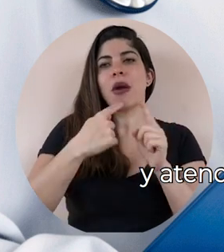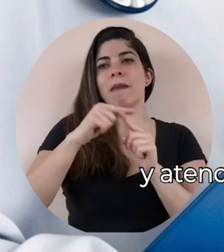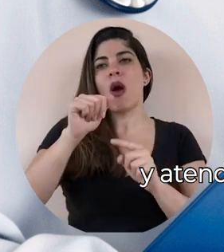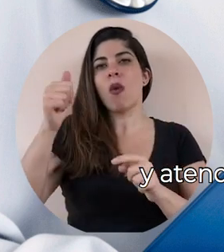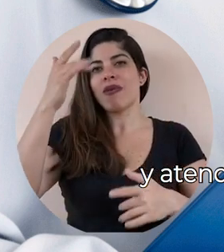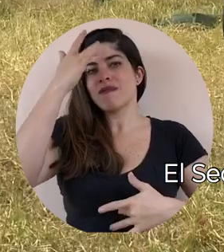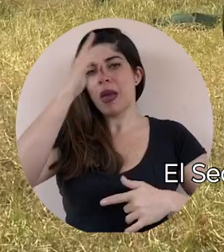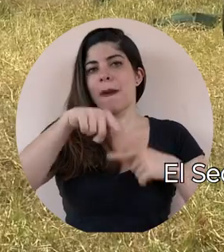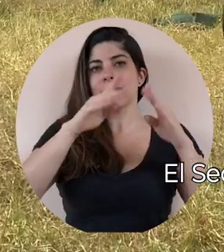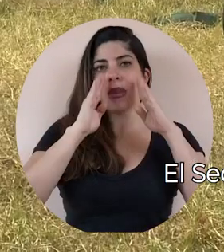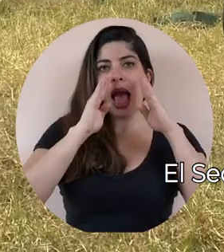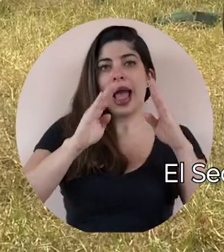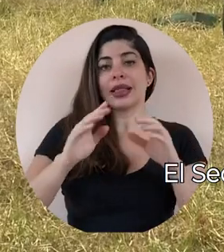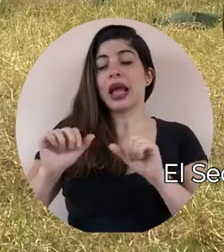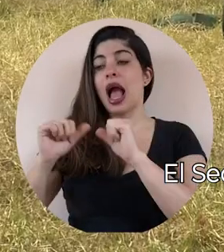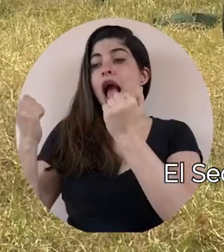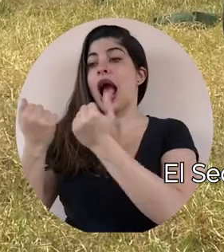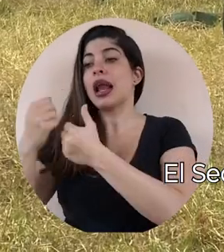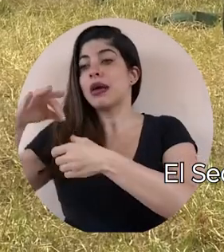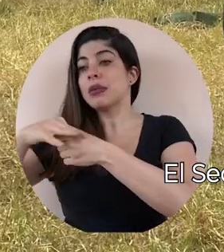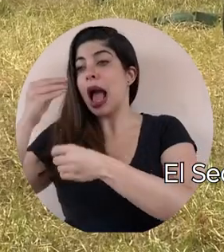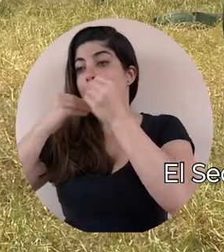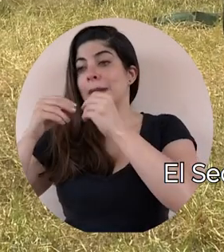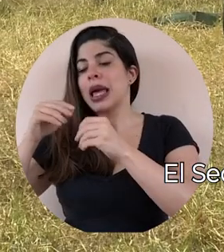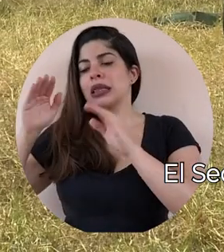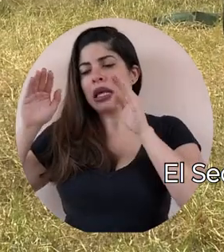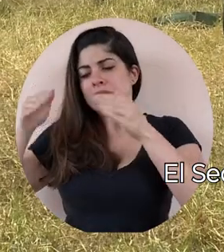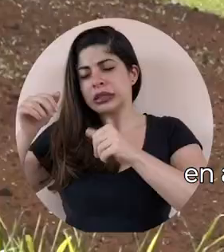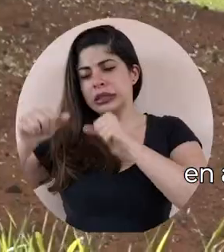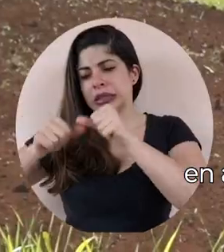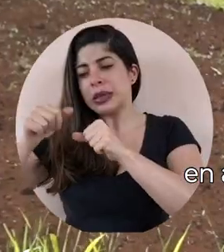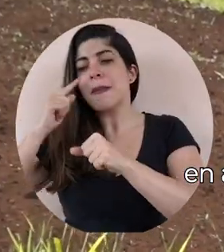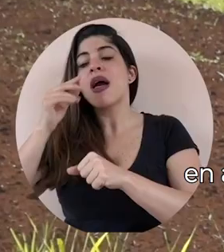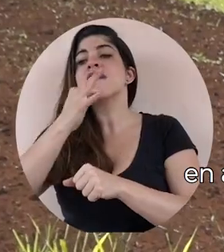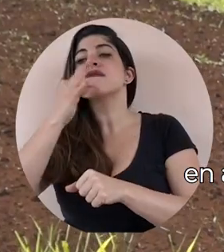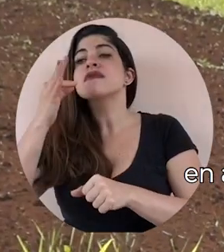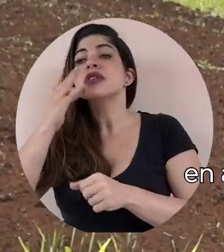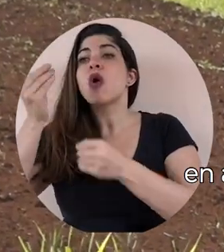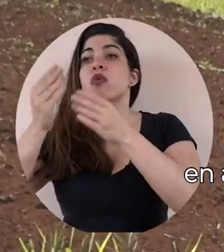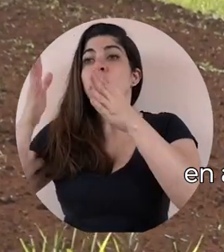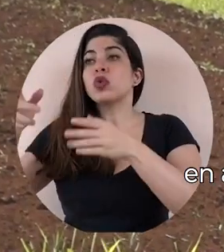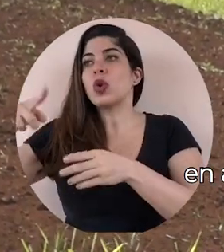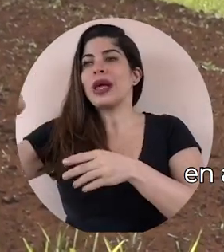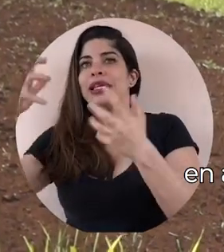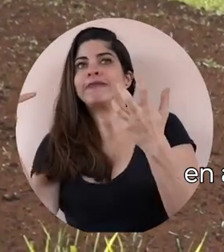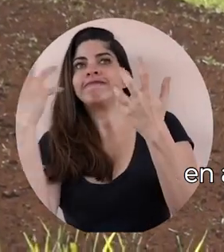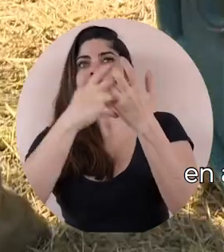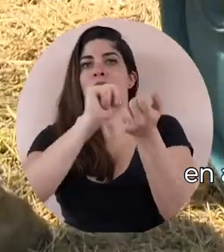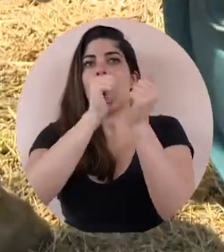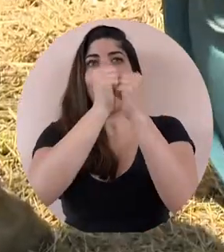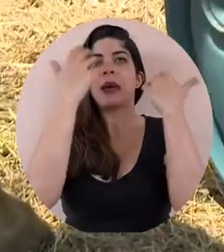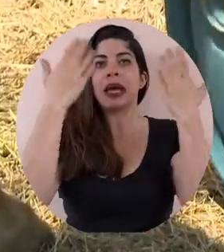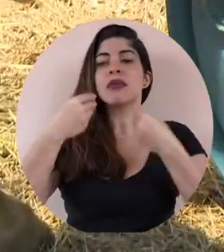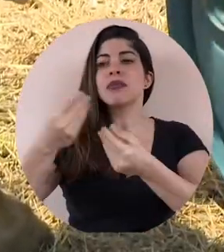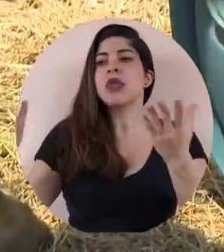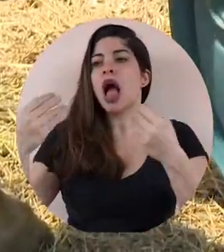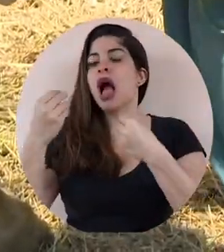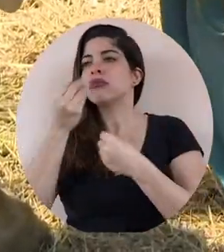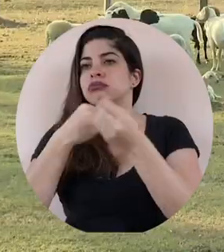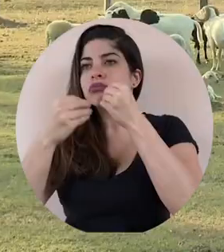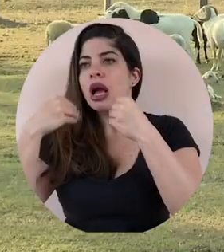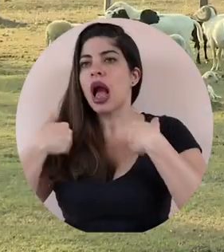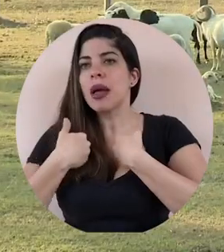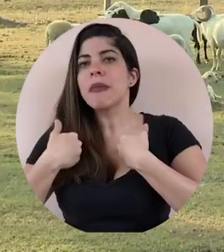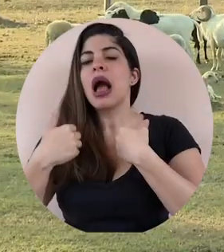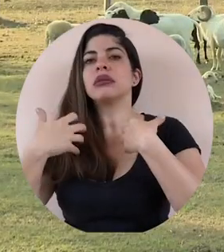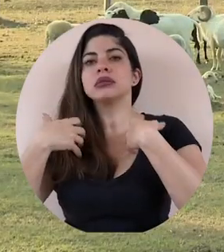otras enfermedades. El sector agroalimentario concentra y prioriza esfuerzos en adaptar fincas y productores al cambio climático, alimentación animal,